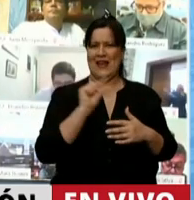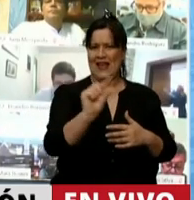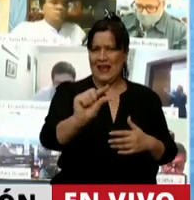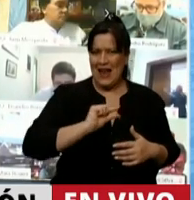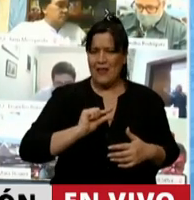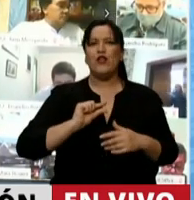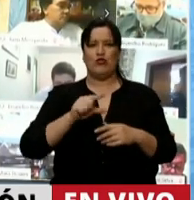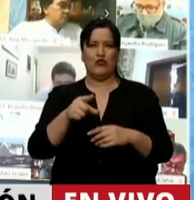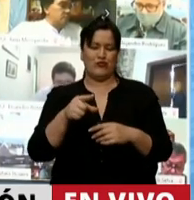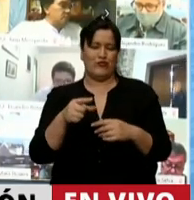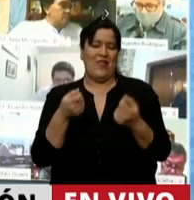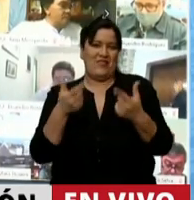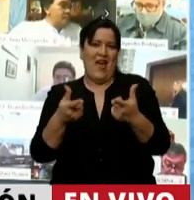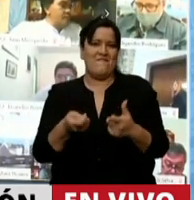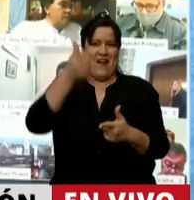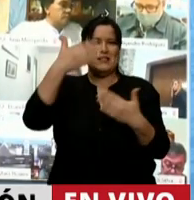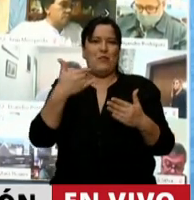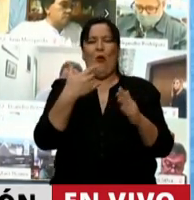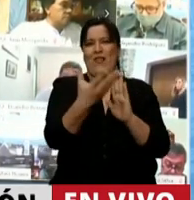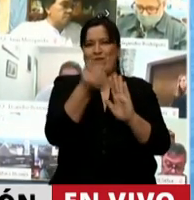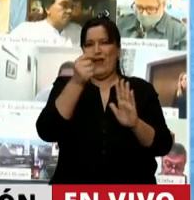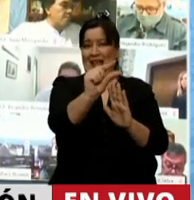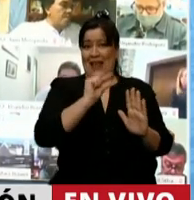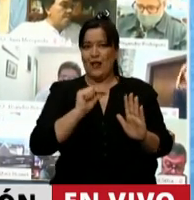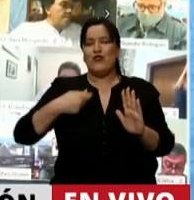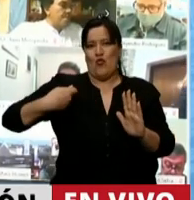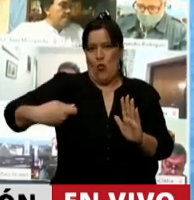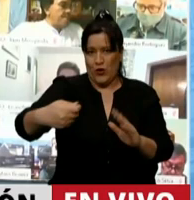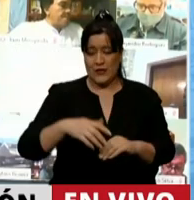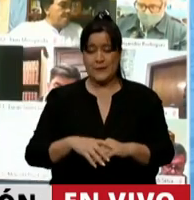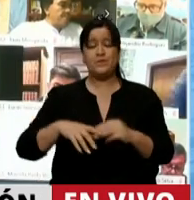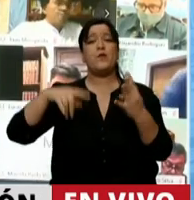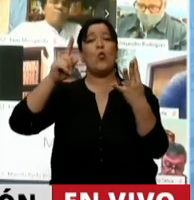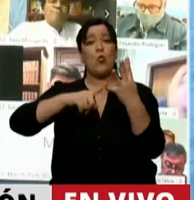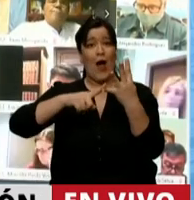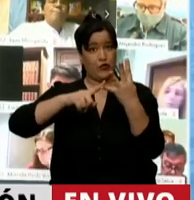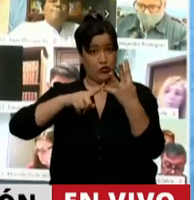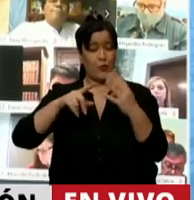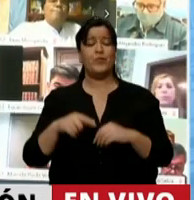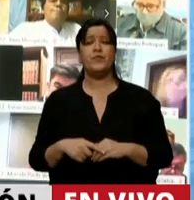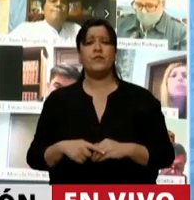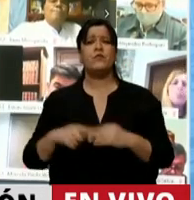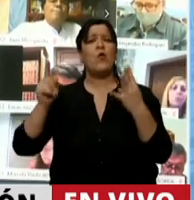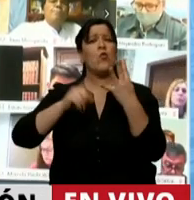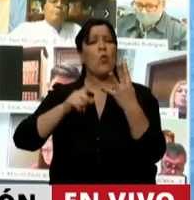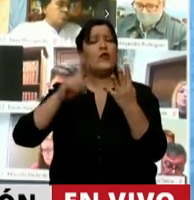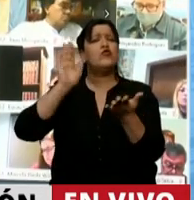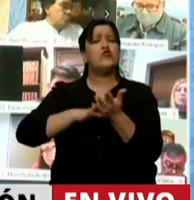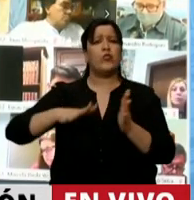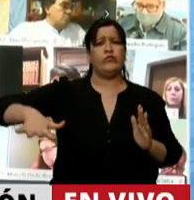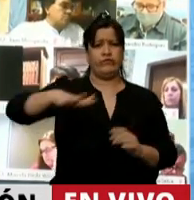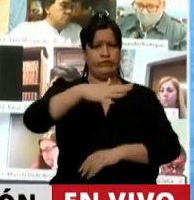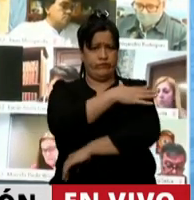herramienta financiera, obviamente. Y después queda como cuarto punto lo relacionado a los barrios